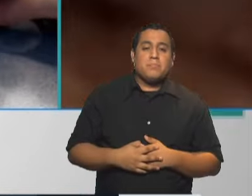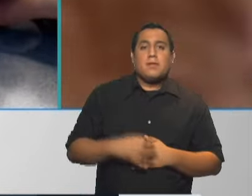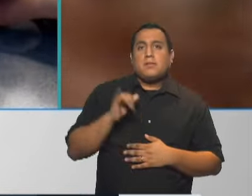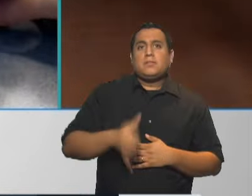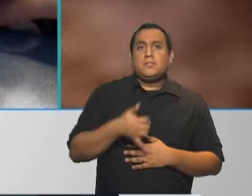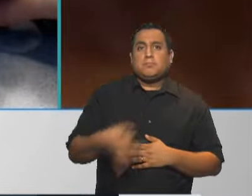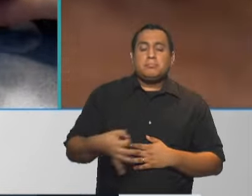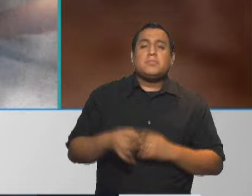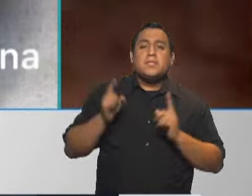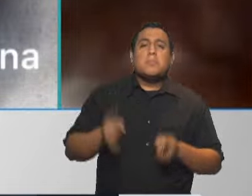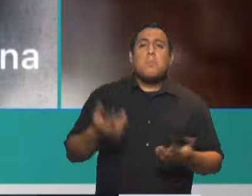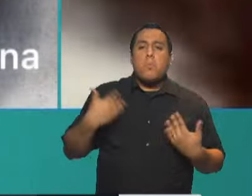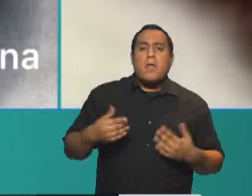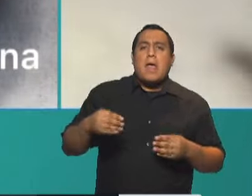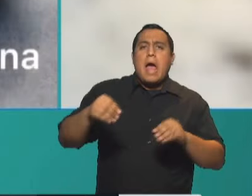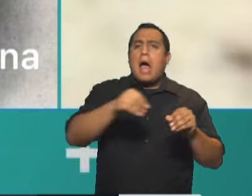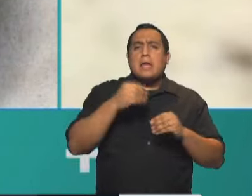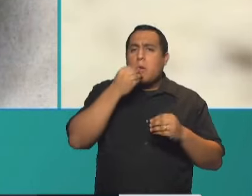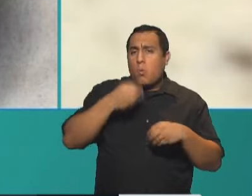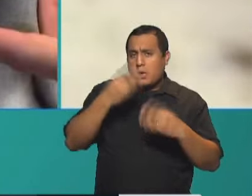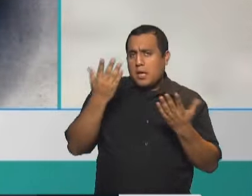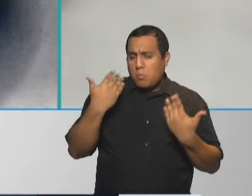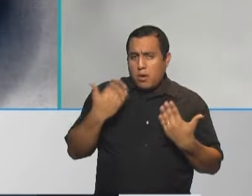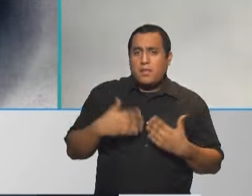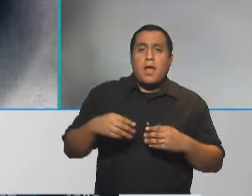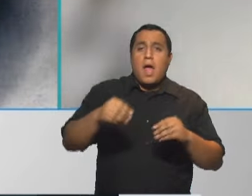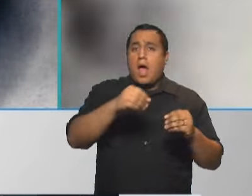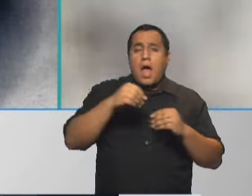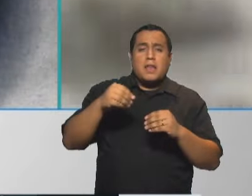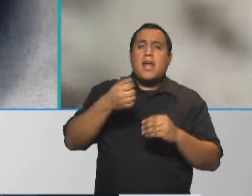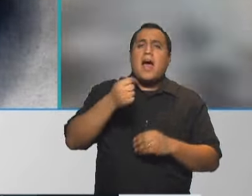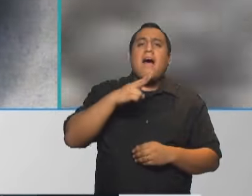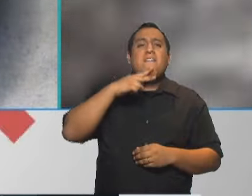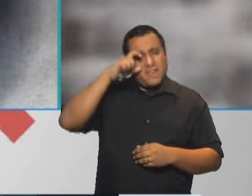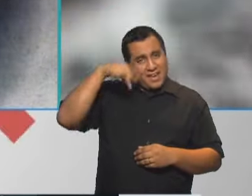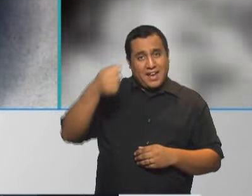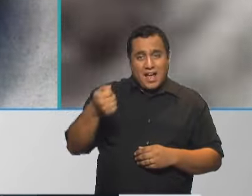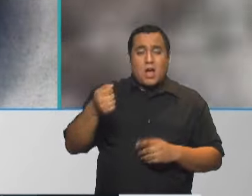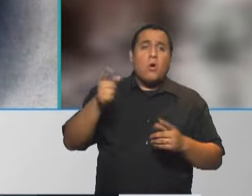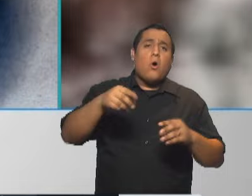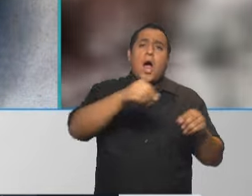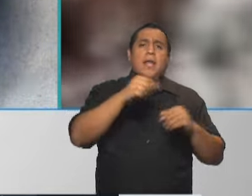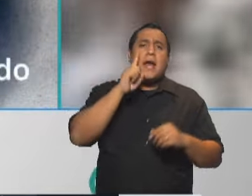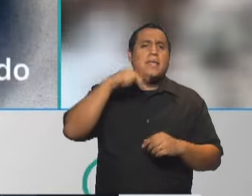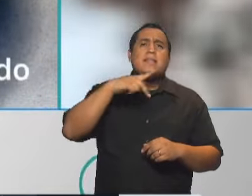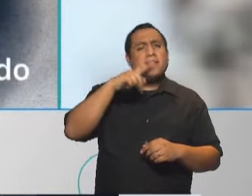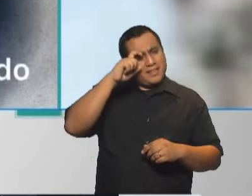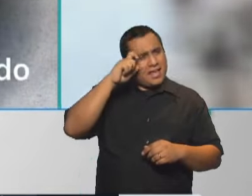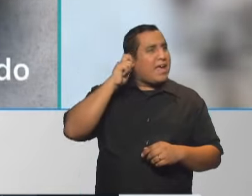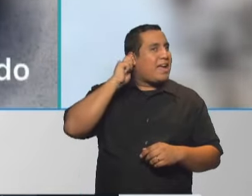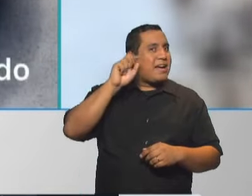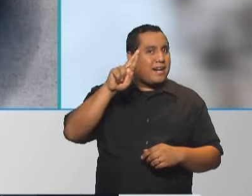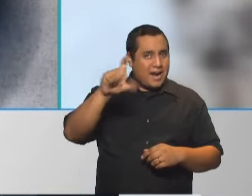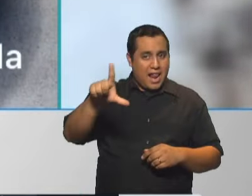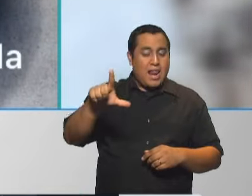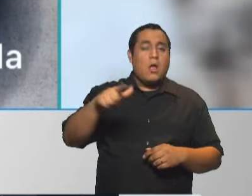exacto y podemos usar cualquier tipo de harina acá uso un poco de harina de avena pero podemos usar una harina integral o la harina que tengamos